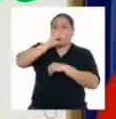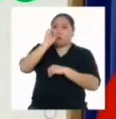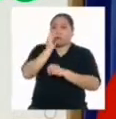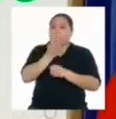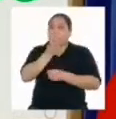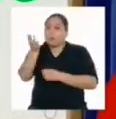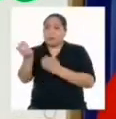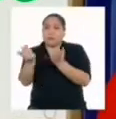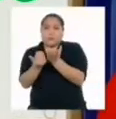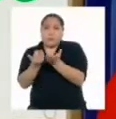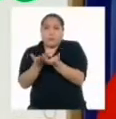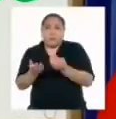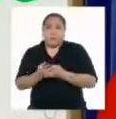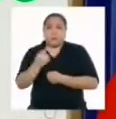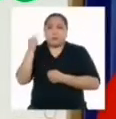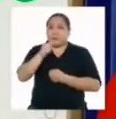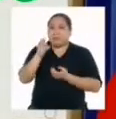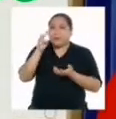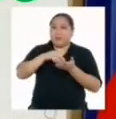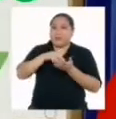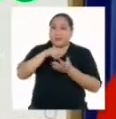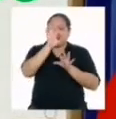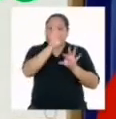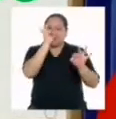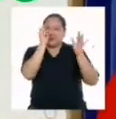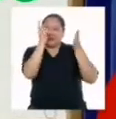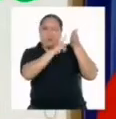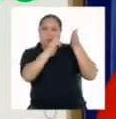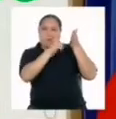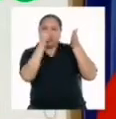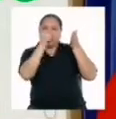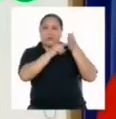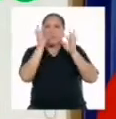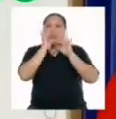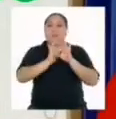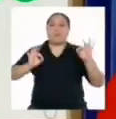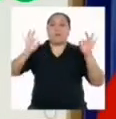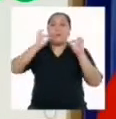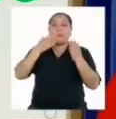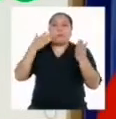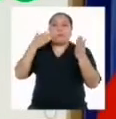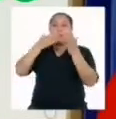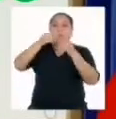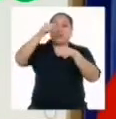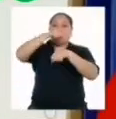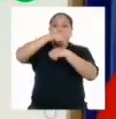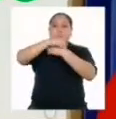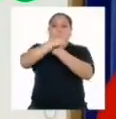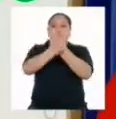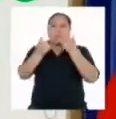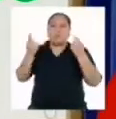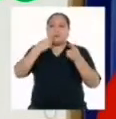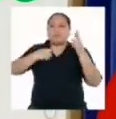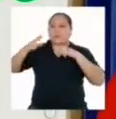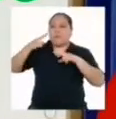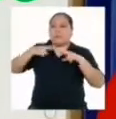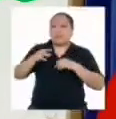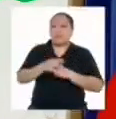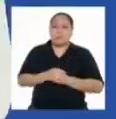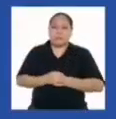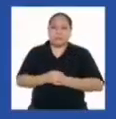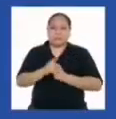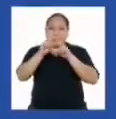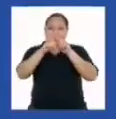o ir al colegio. Eso y más lo descubrirán con la lectura de Importancia e Impacto del Tiempo Libre y la Recreación.